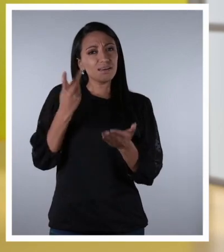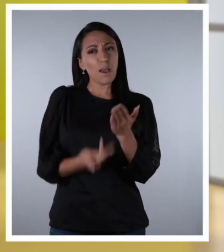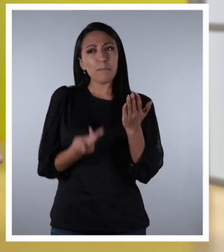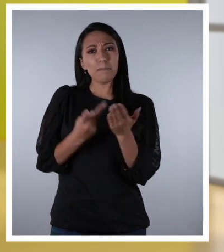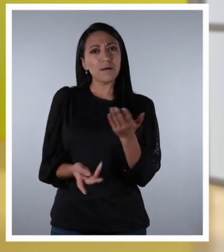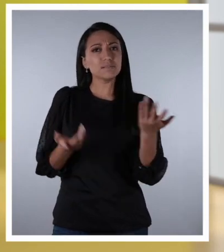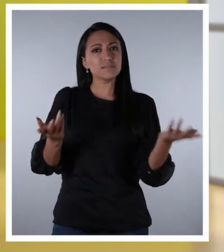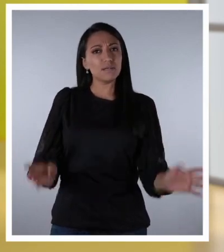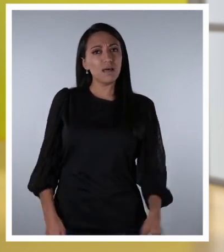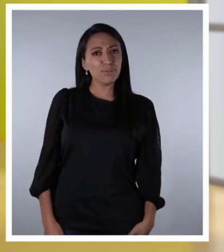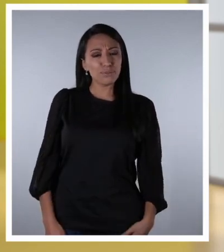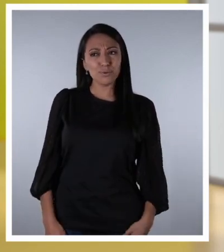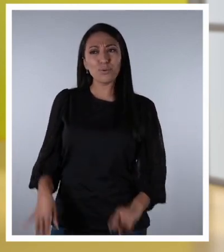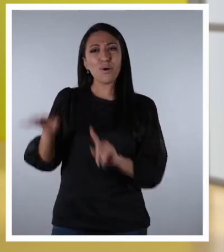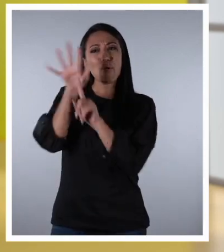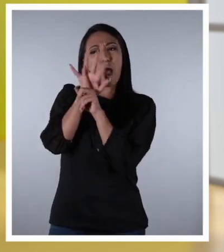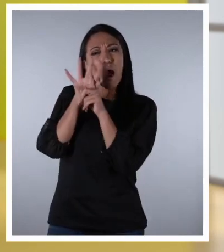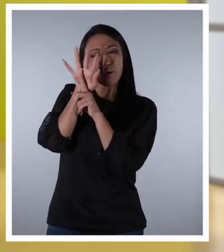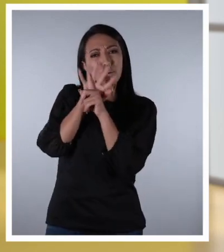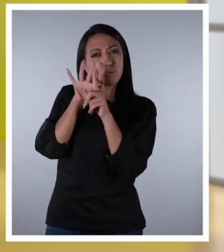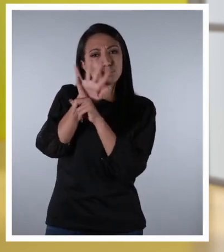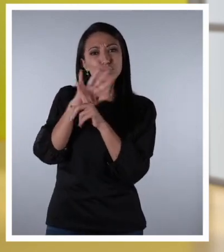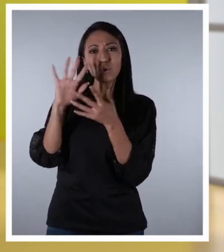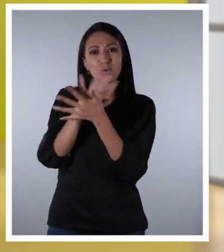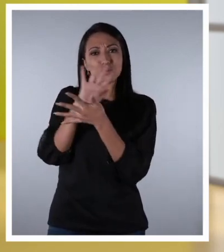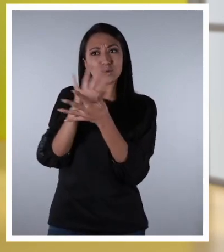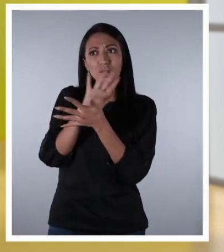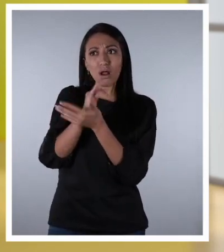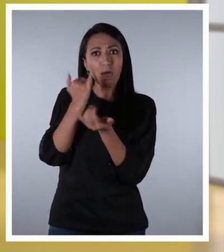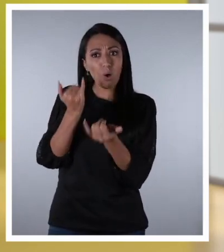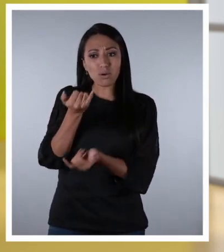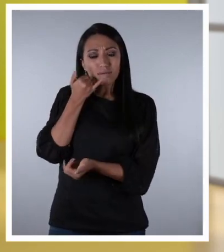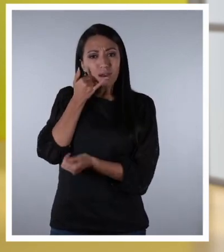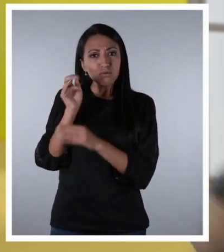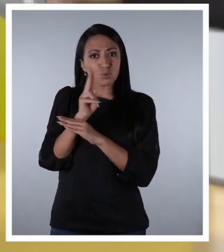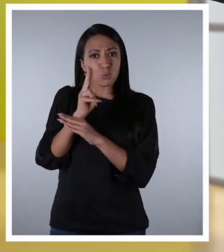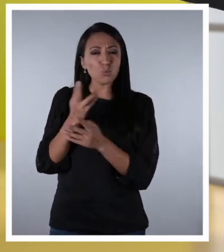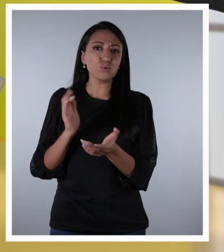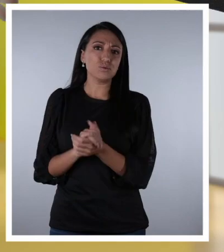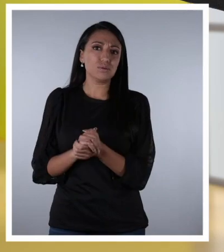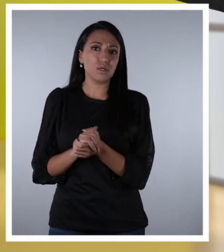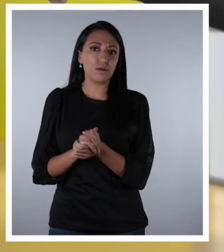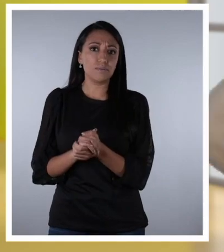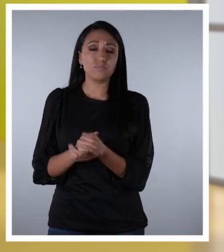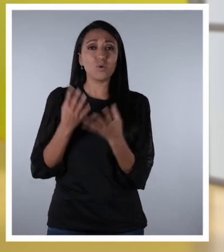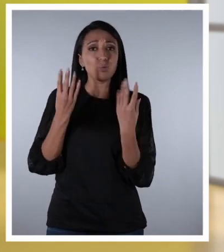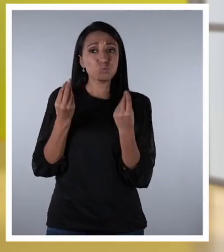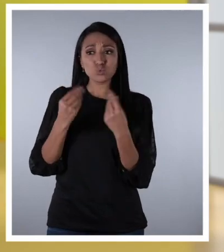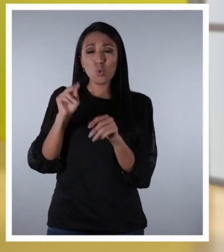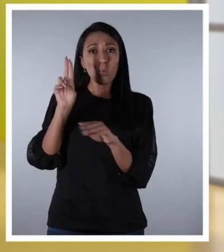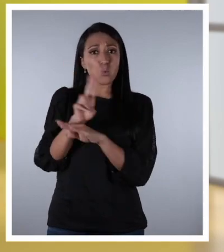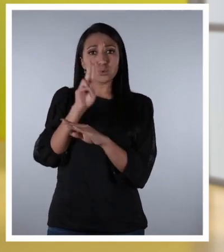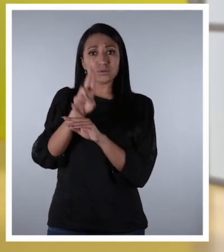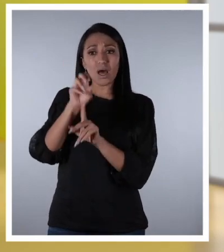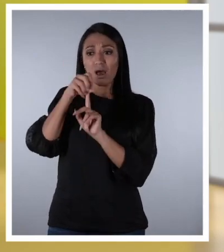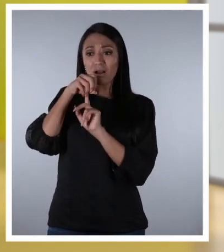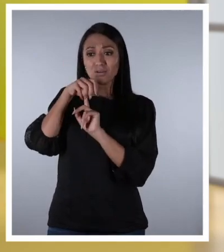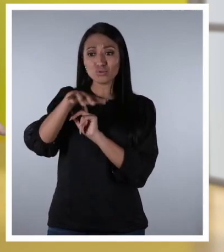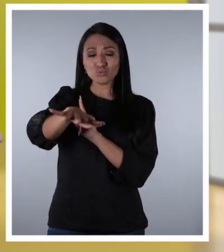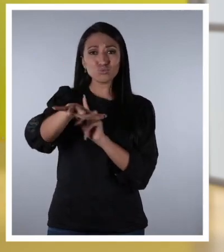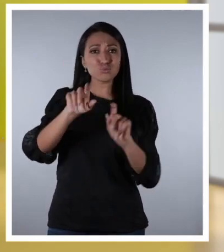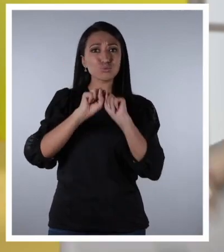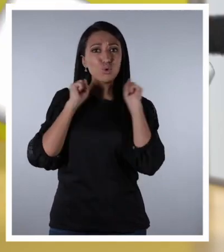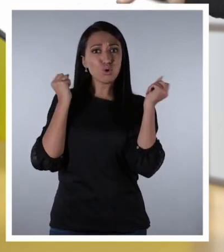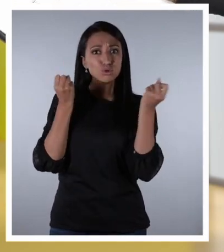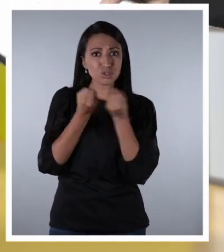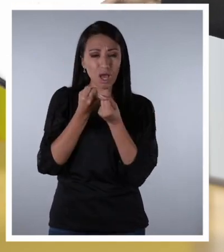¿Qué ha pasado con el acoso escolar a partir de la aparición de los teléfonos inteligentes? ¿El uso masivo de